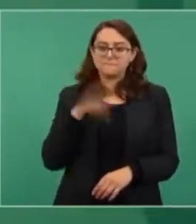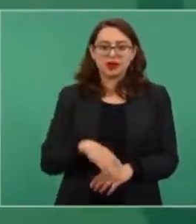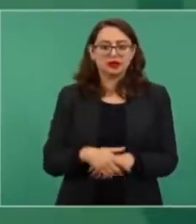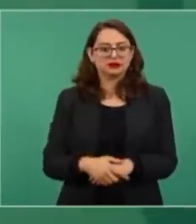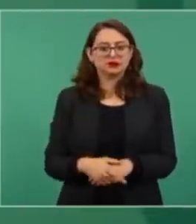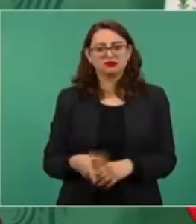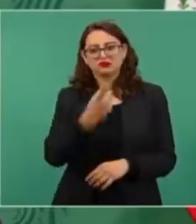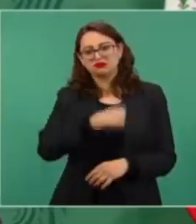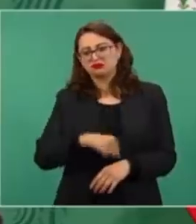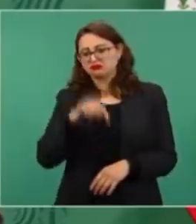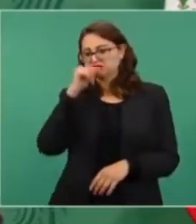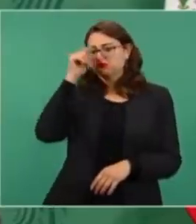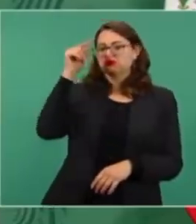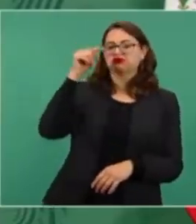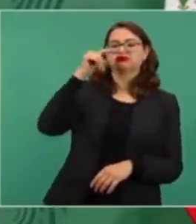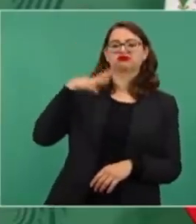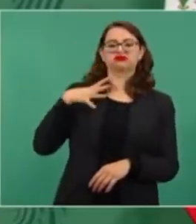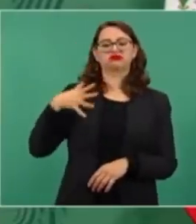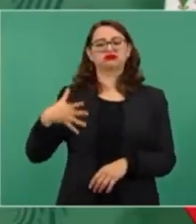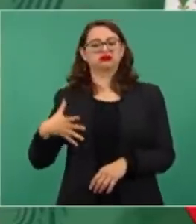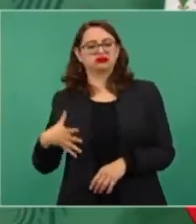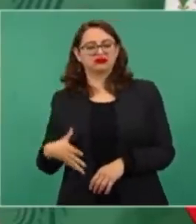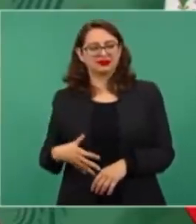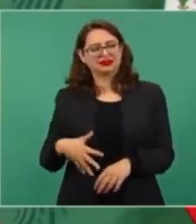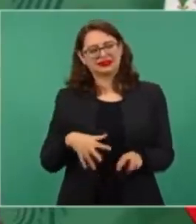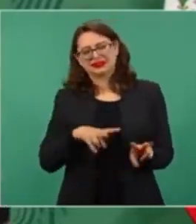la prepotencia de los servidores públicos,